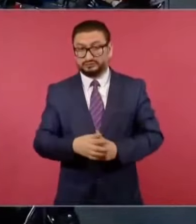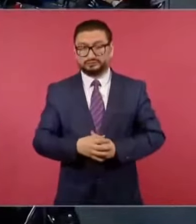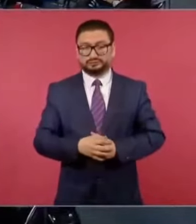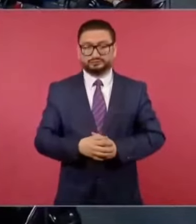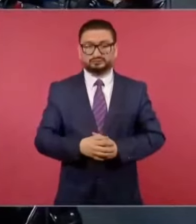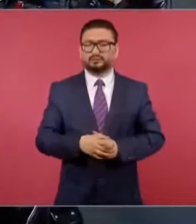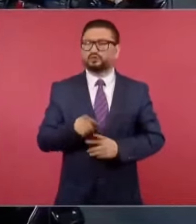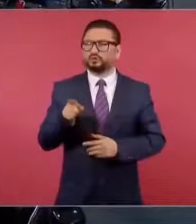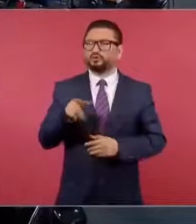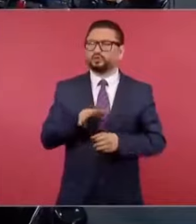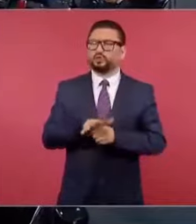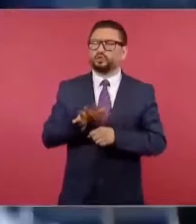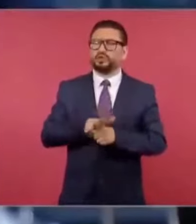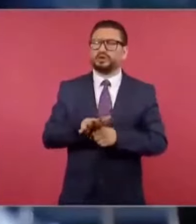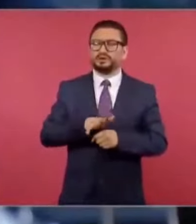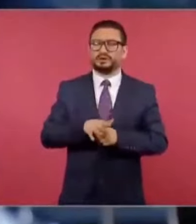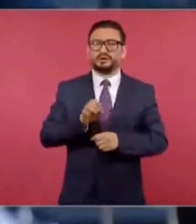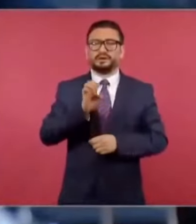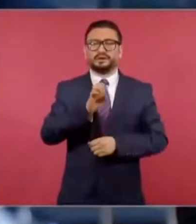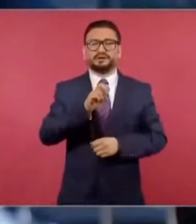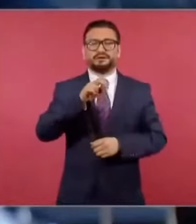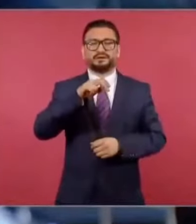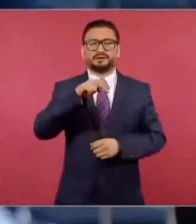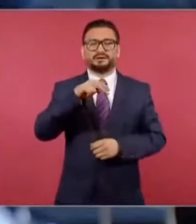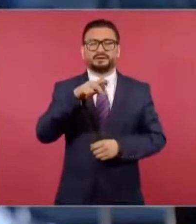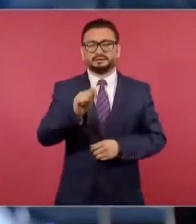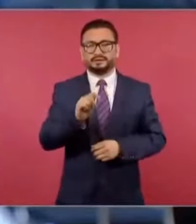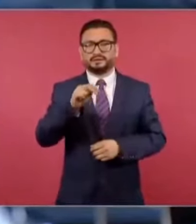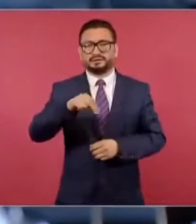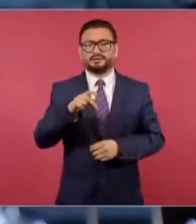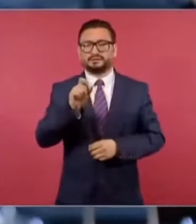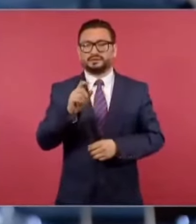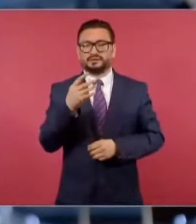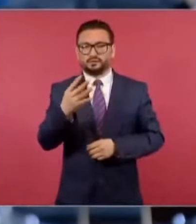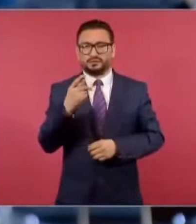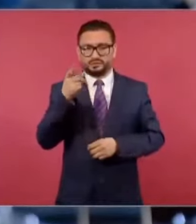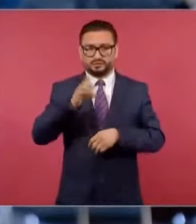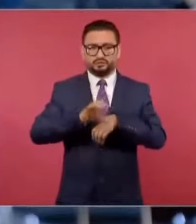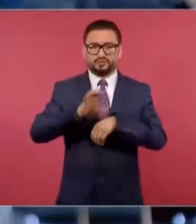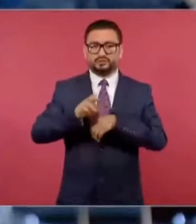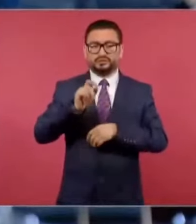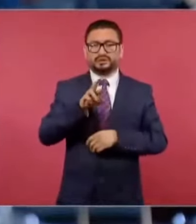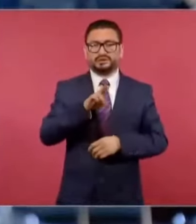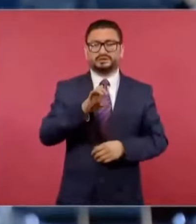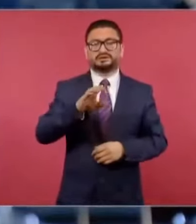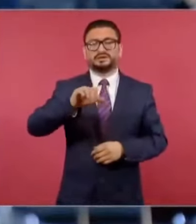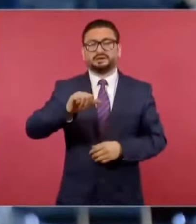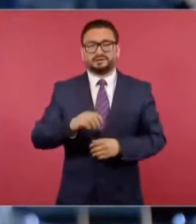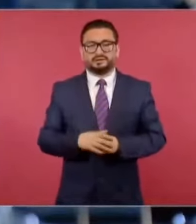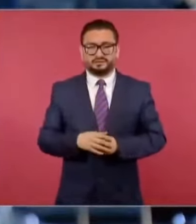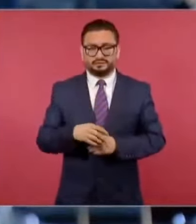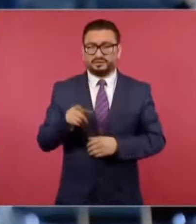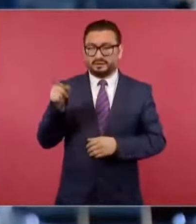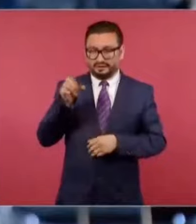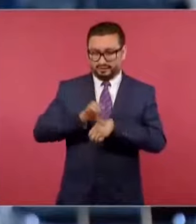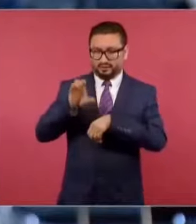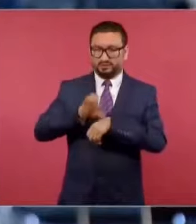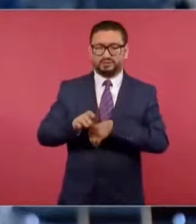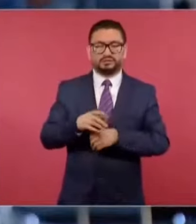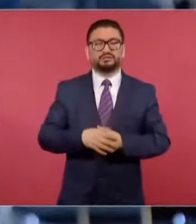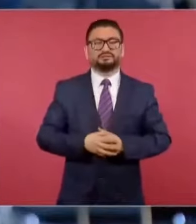medio eres tú? NTN 24 de Colombia, es el canal internacional de RCN. ¿De Colombia? Sí.